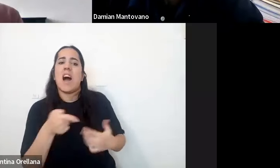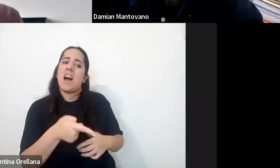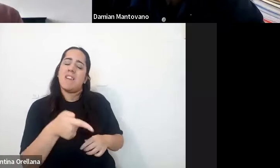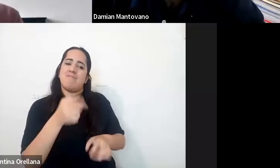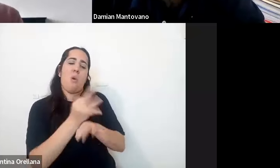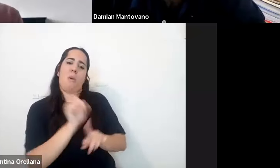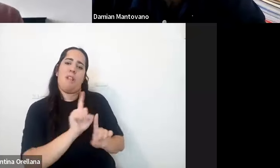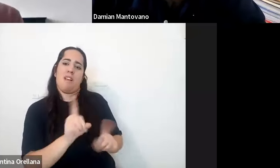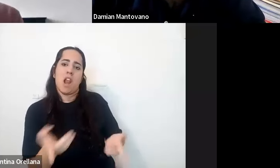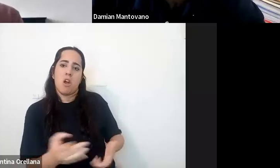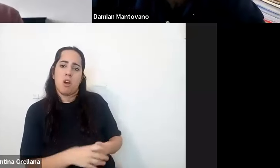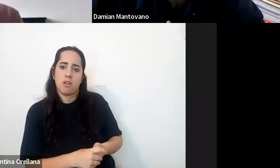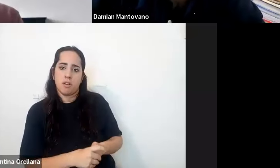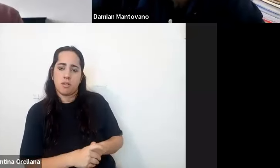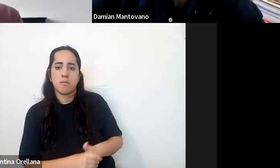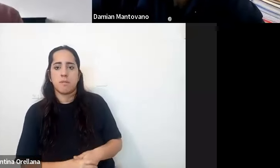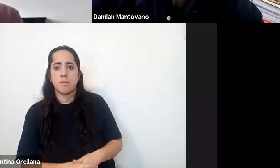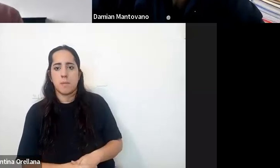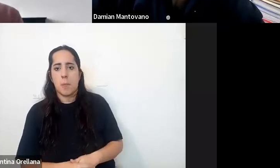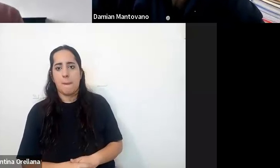escuela sea para este estudiante también